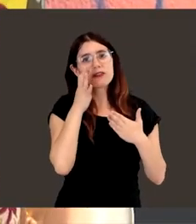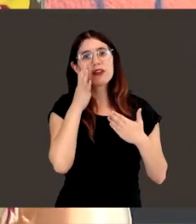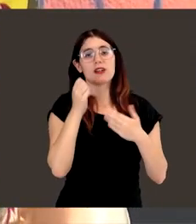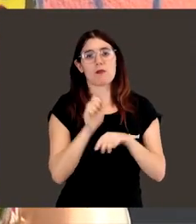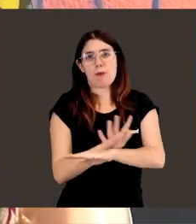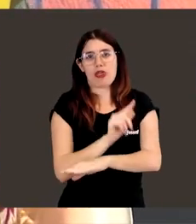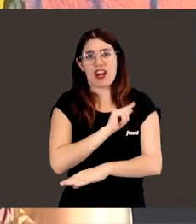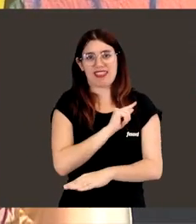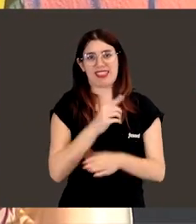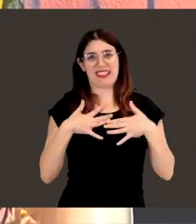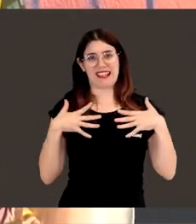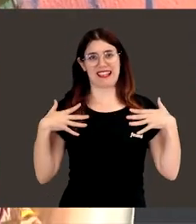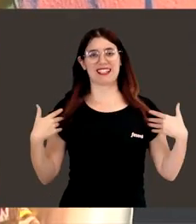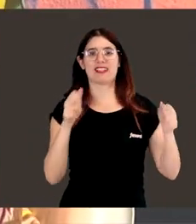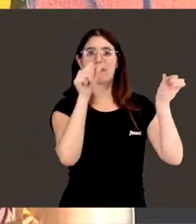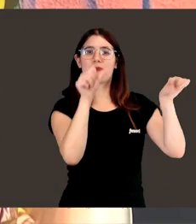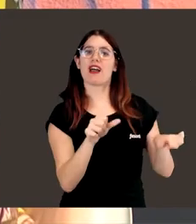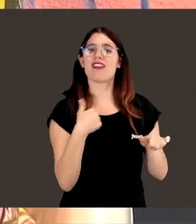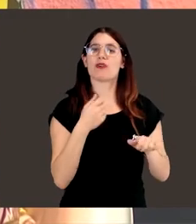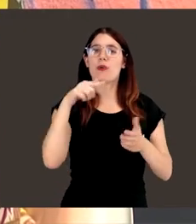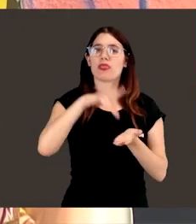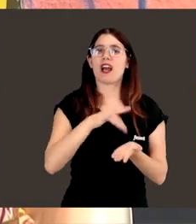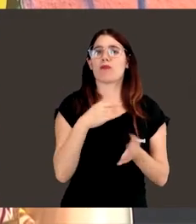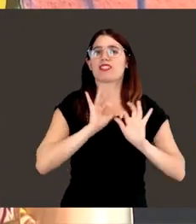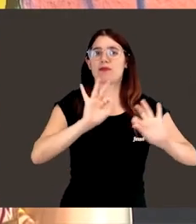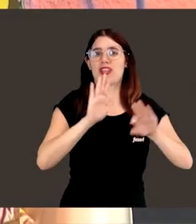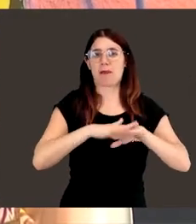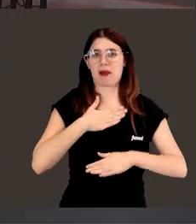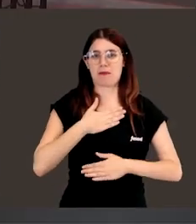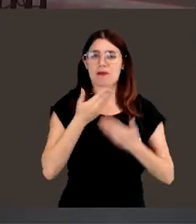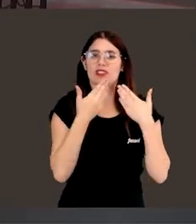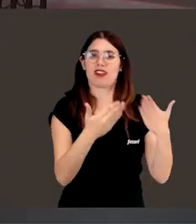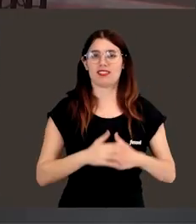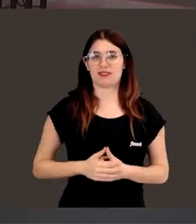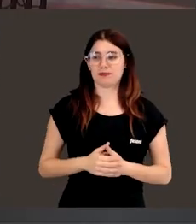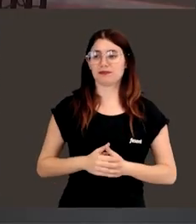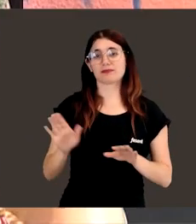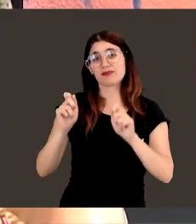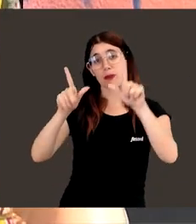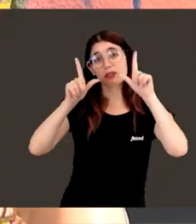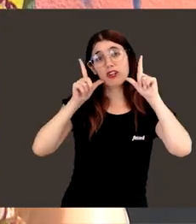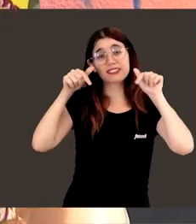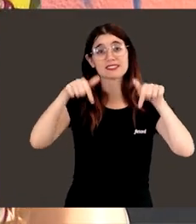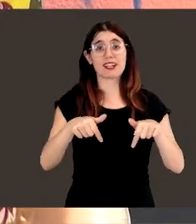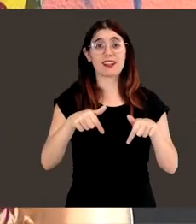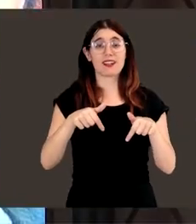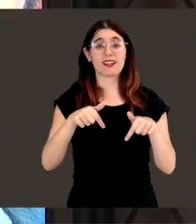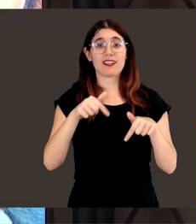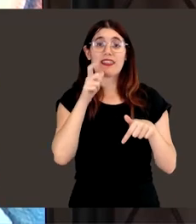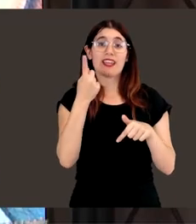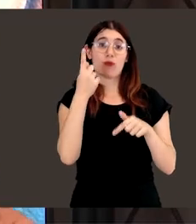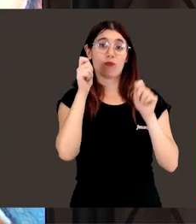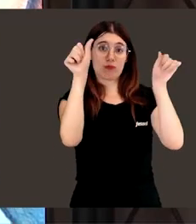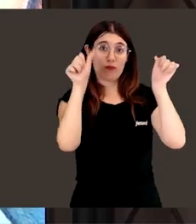emocionante ver este mural hoy, ha sido un día muy especial para mí, muchísimas gracias. La protagonista de uno de nuestros